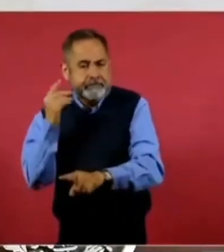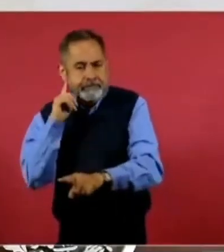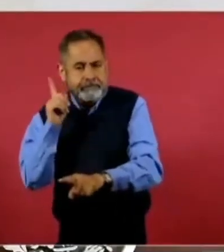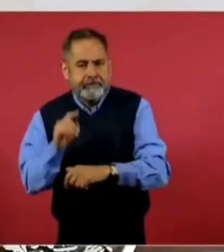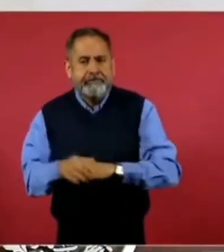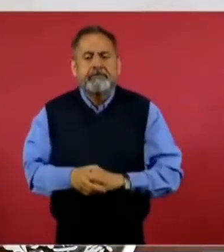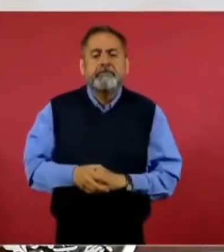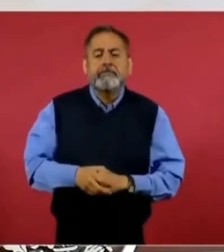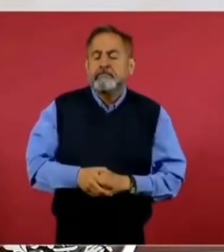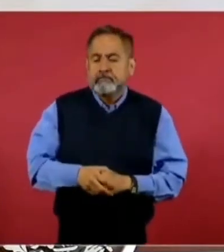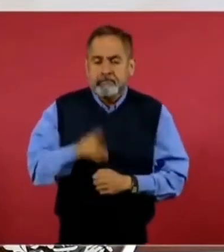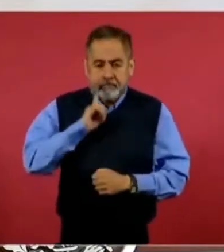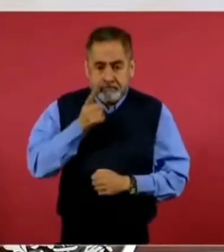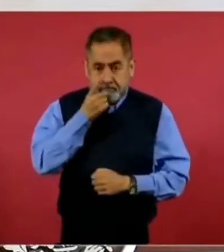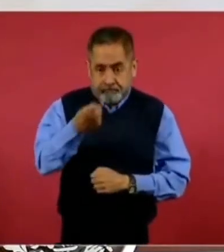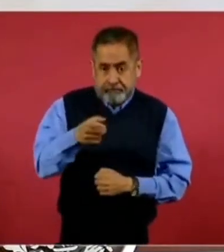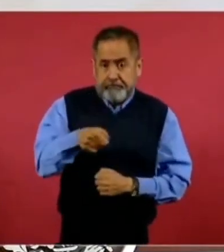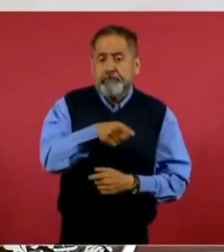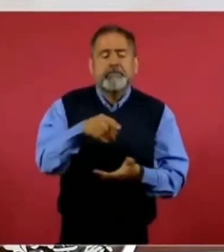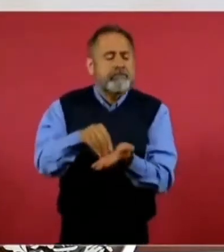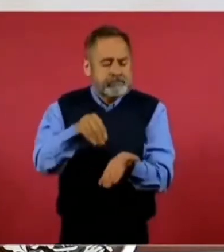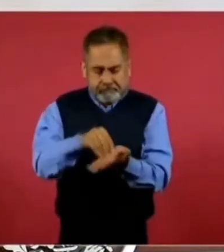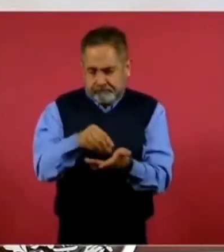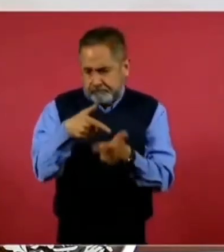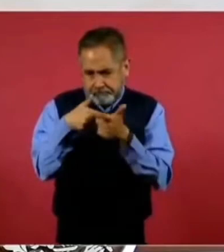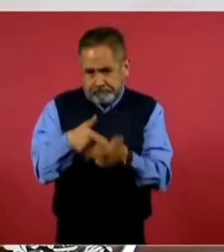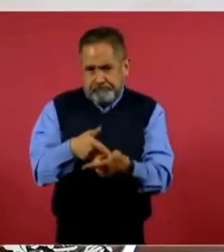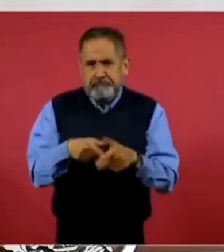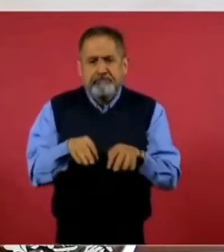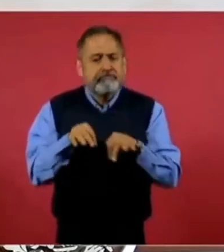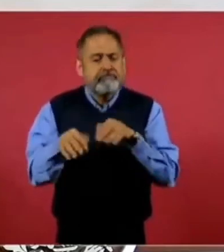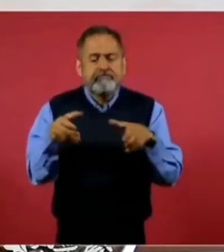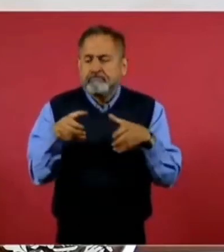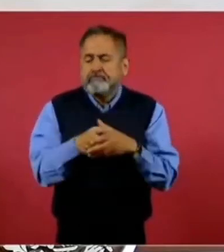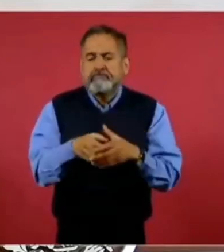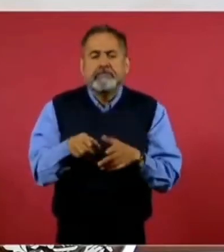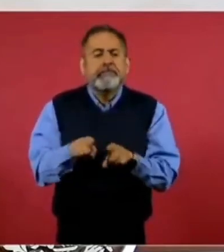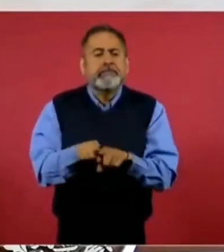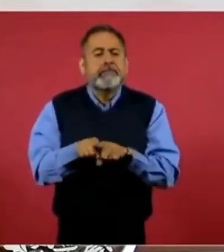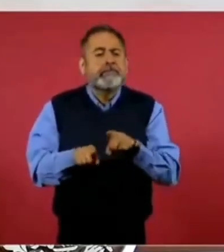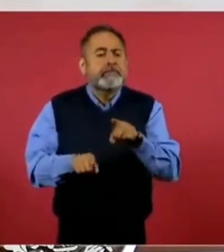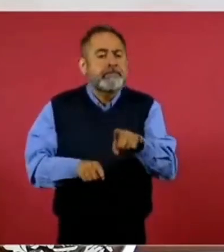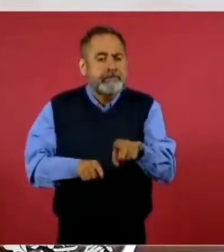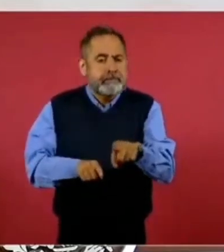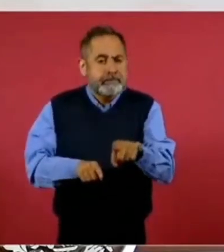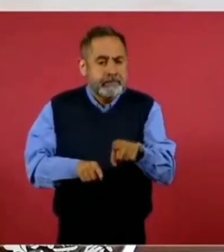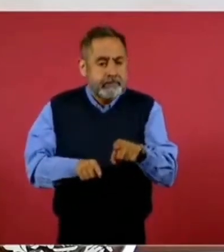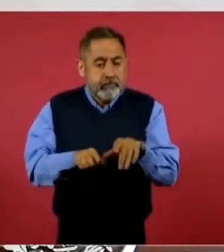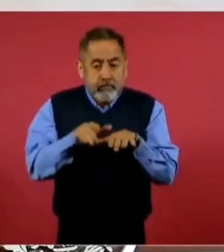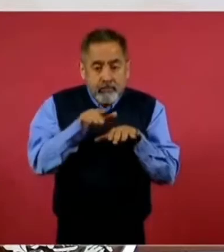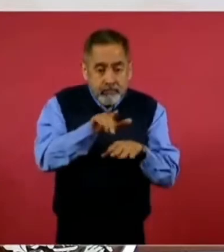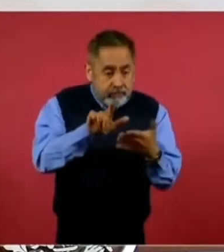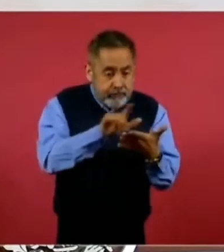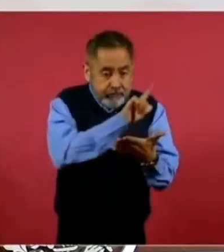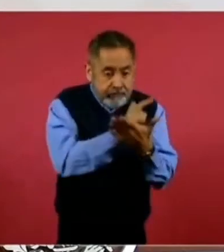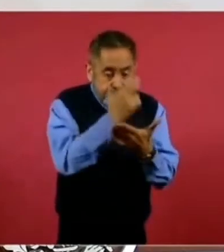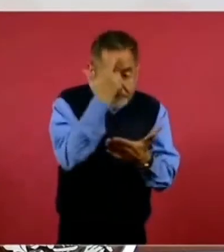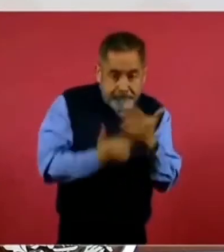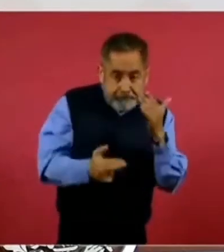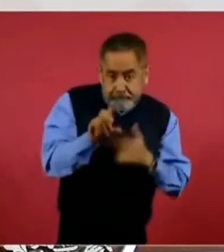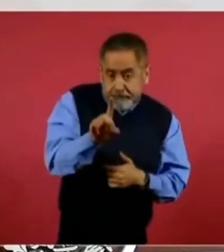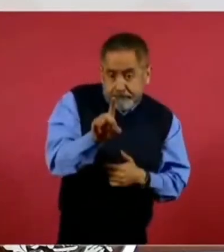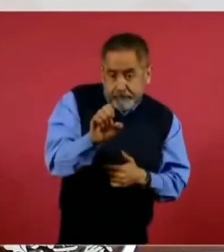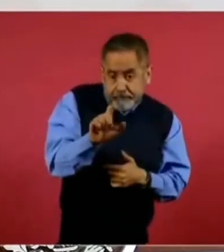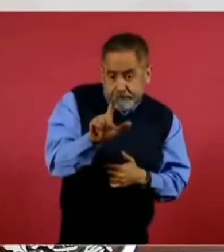trabajando en la parte de lo que corresponde a los delitos. Aquí en